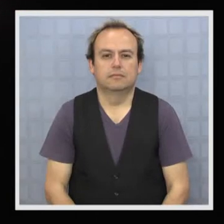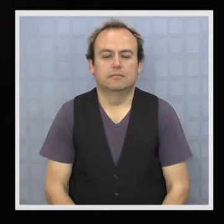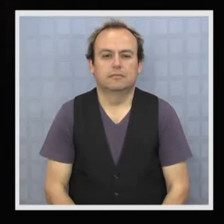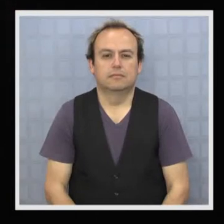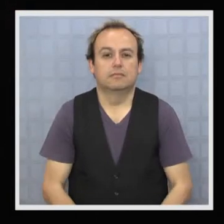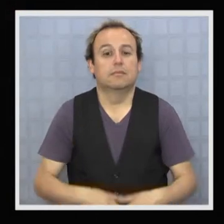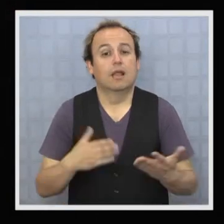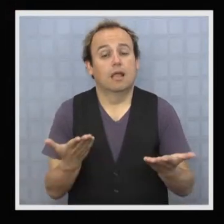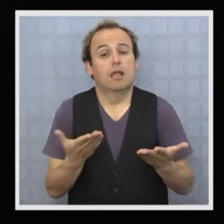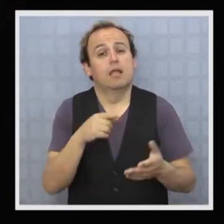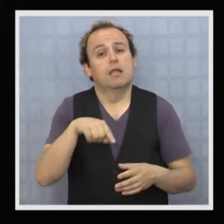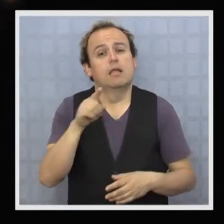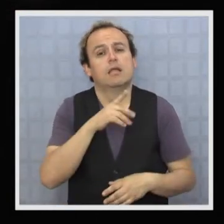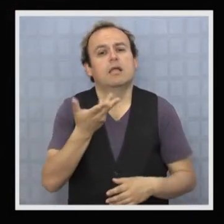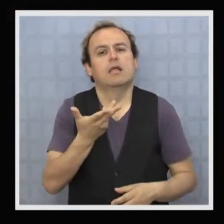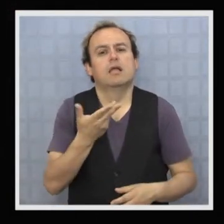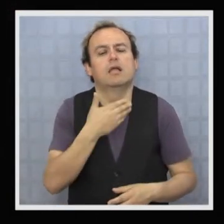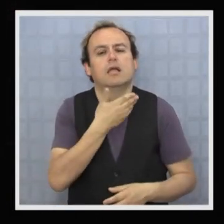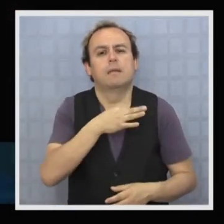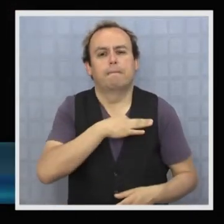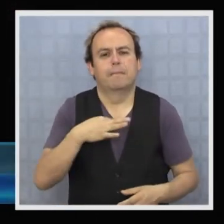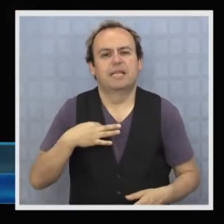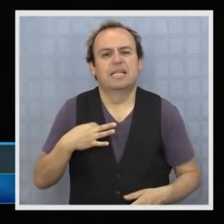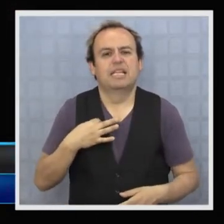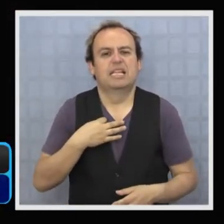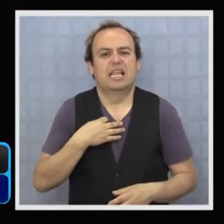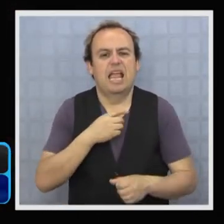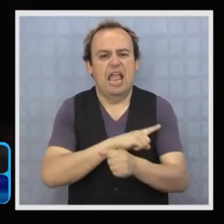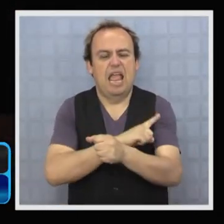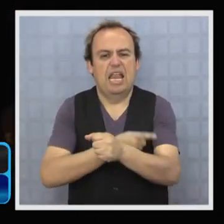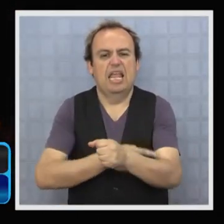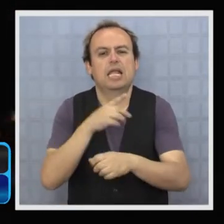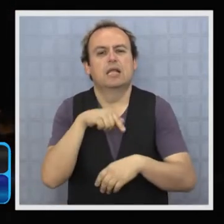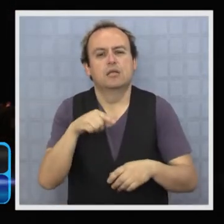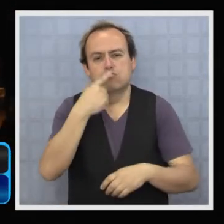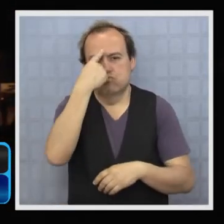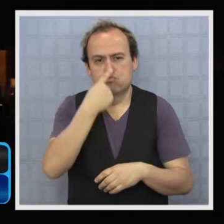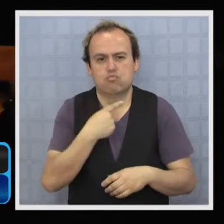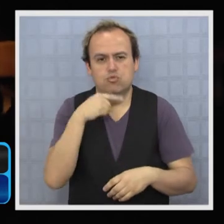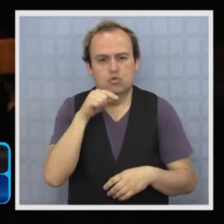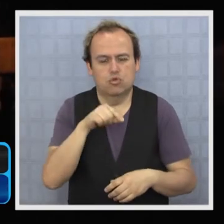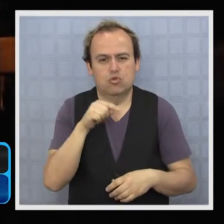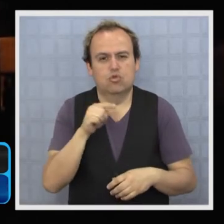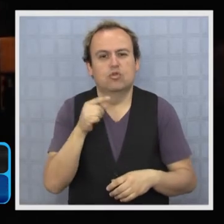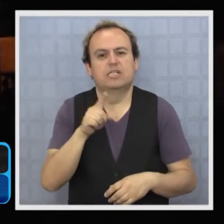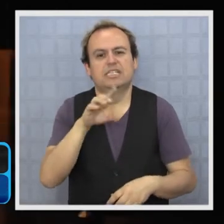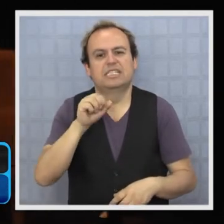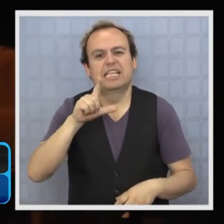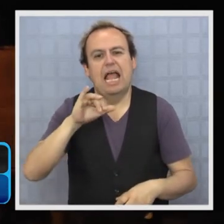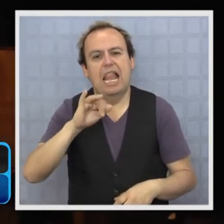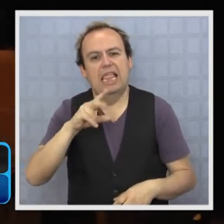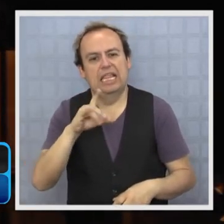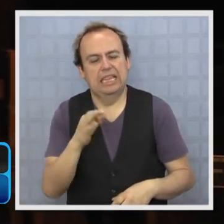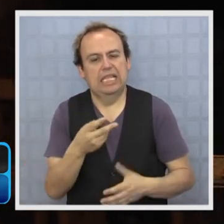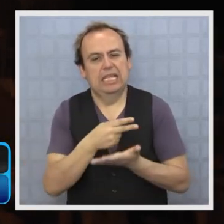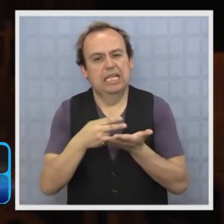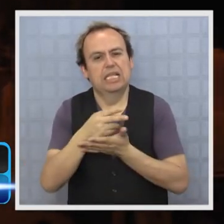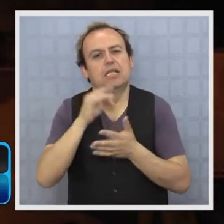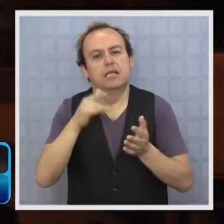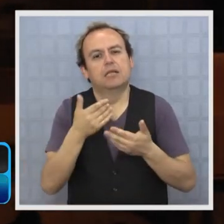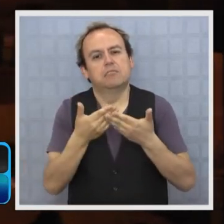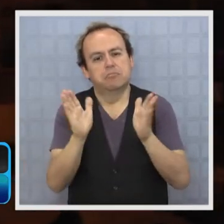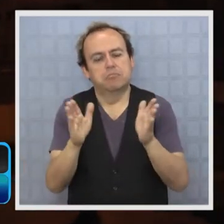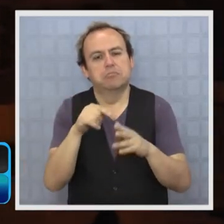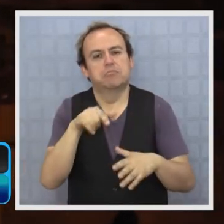Con la presencia del Ministro de Energía, Jorge Búnster, la Corporación Museo del Salitre realizó la inauguración y el encendido de la planta de